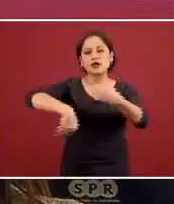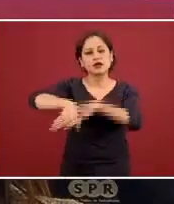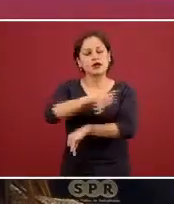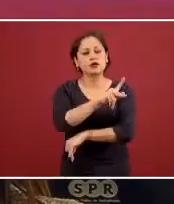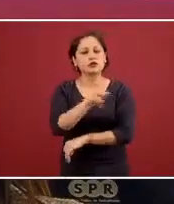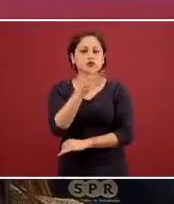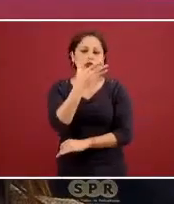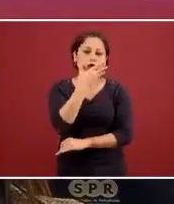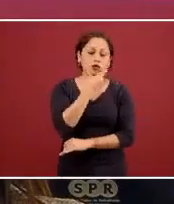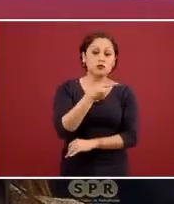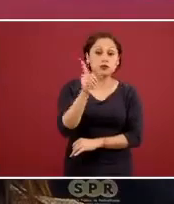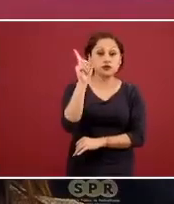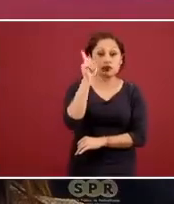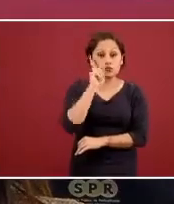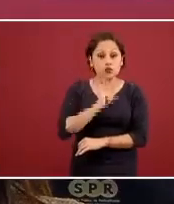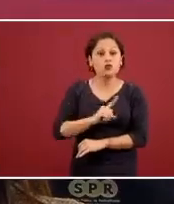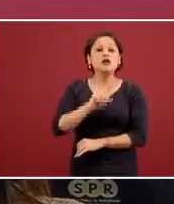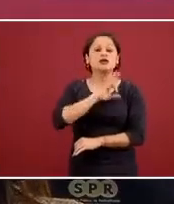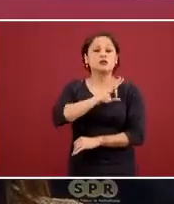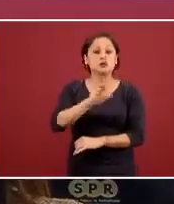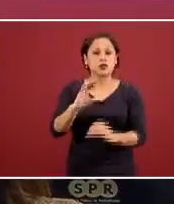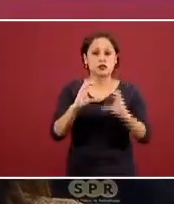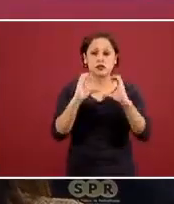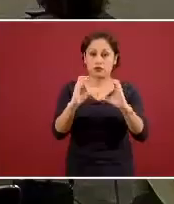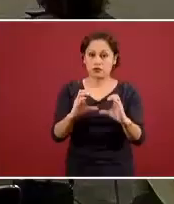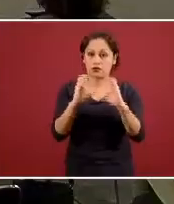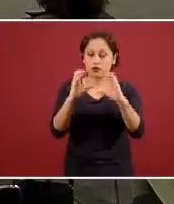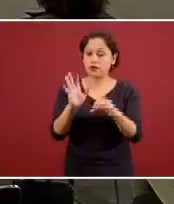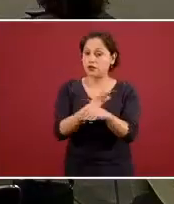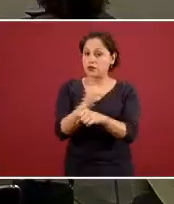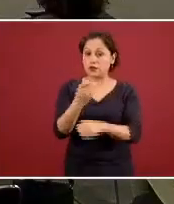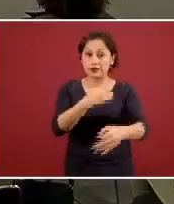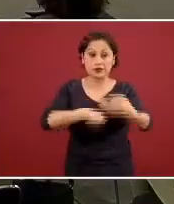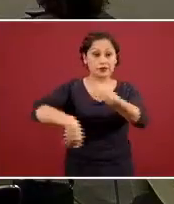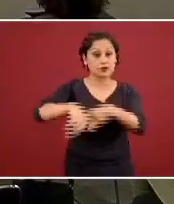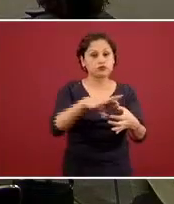todos estamos juntos en esto. Gracias.